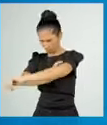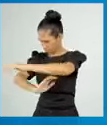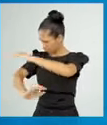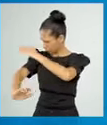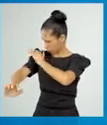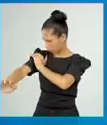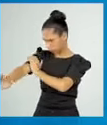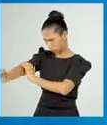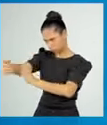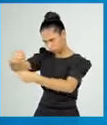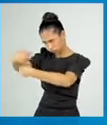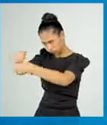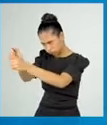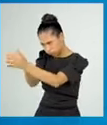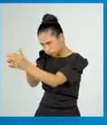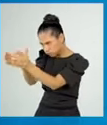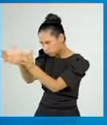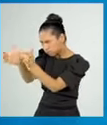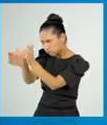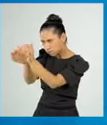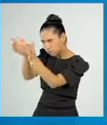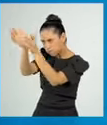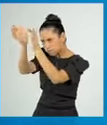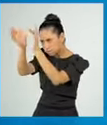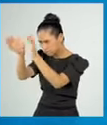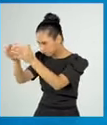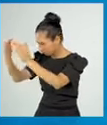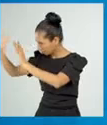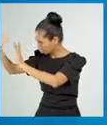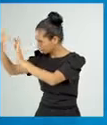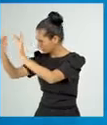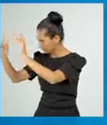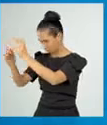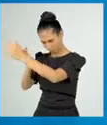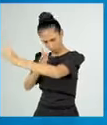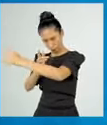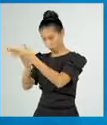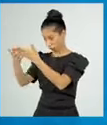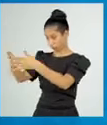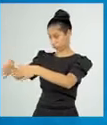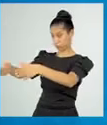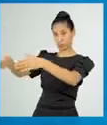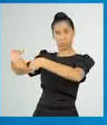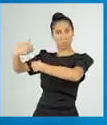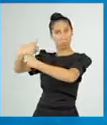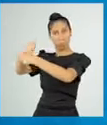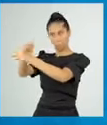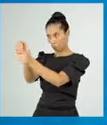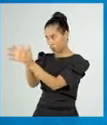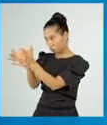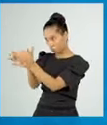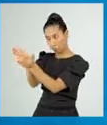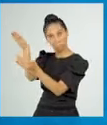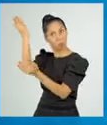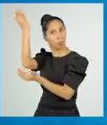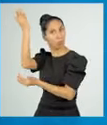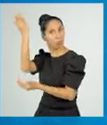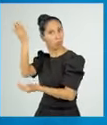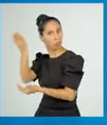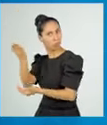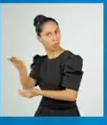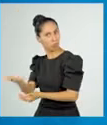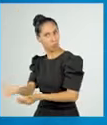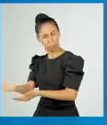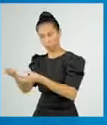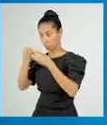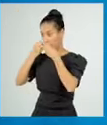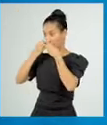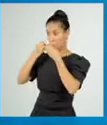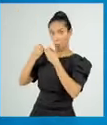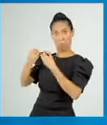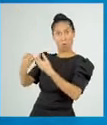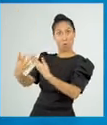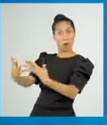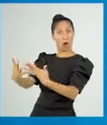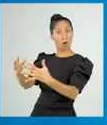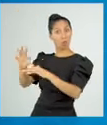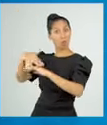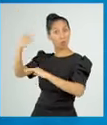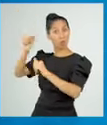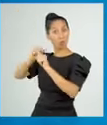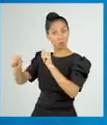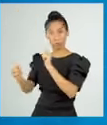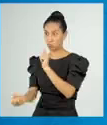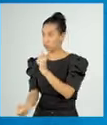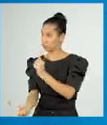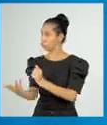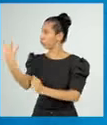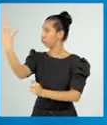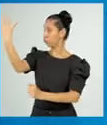empeñosamente hasta hacerla semejante a las bellísimas dioses. Cuando estuvo lista, le dio por alma una chispa de fuego divino